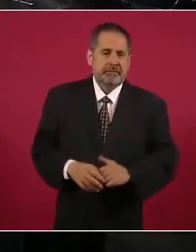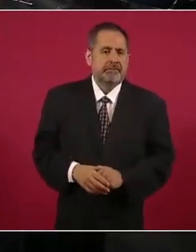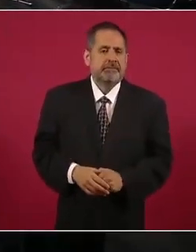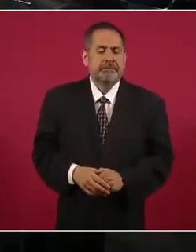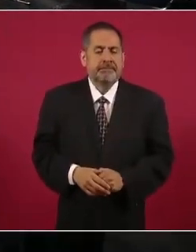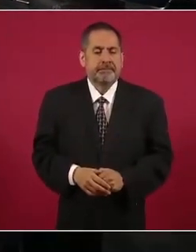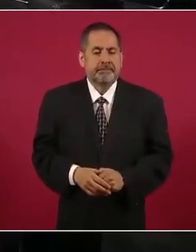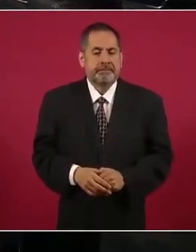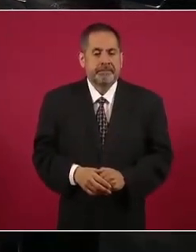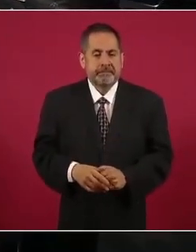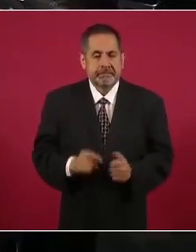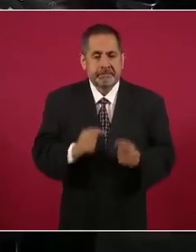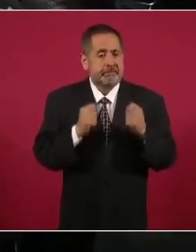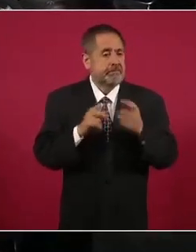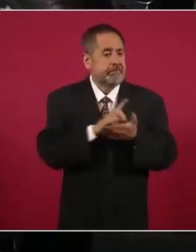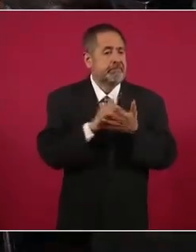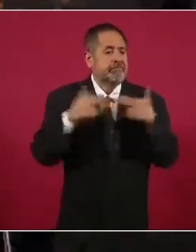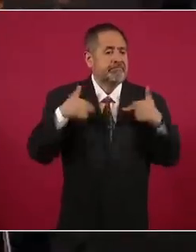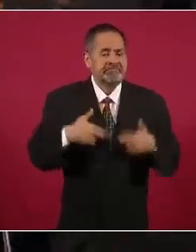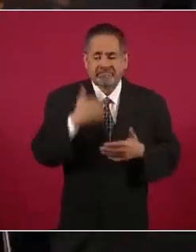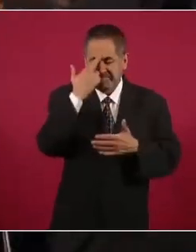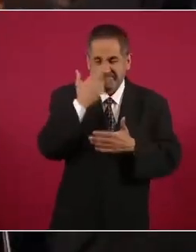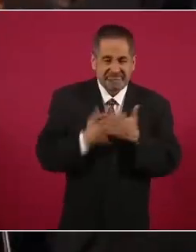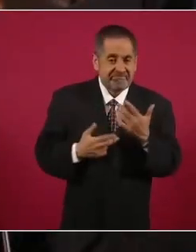en violación de derechos humanos?